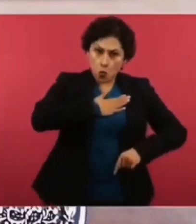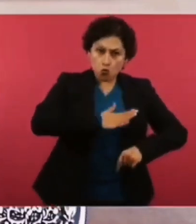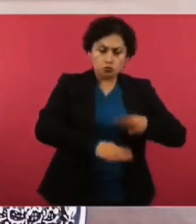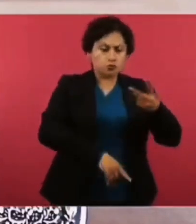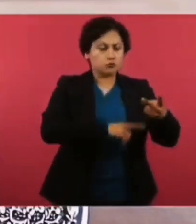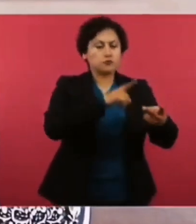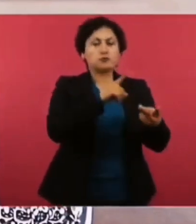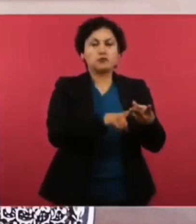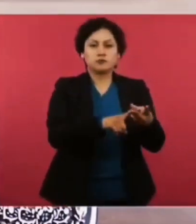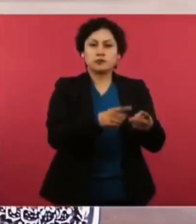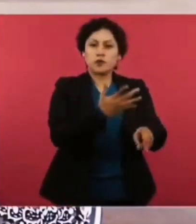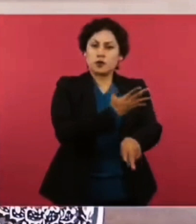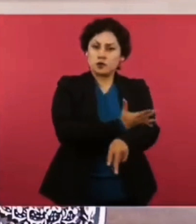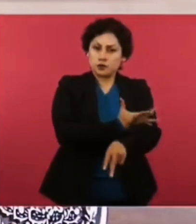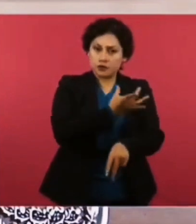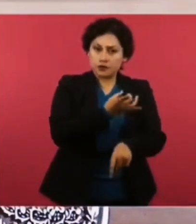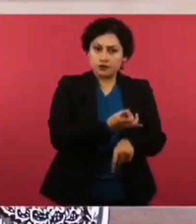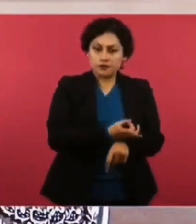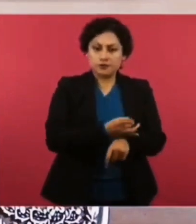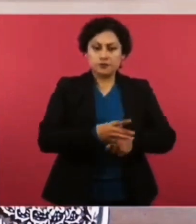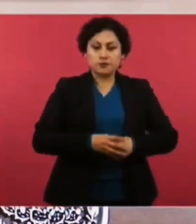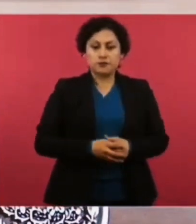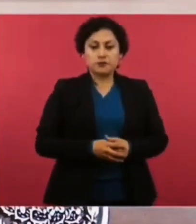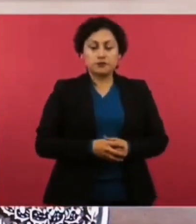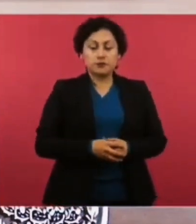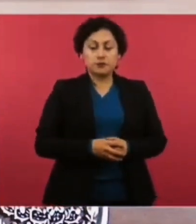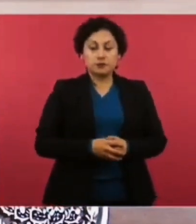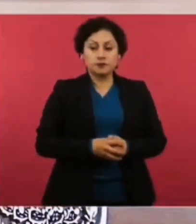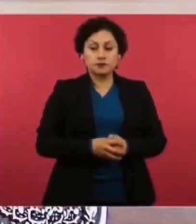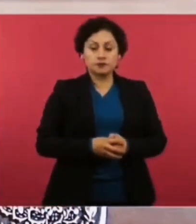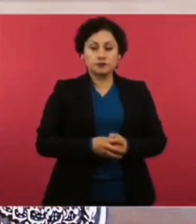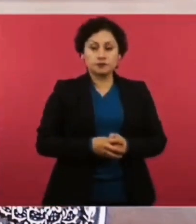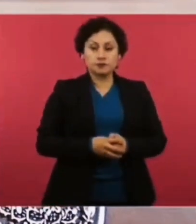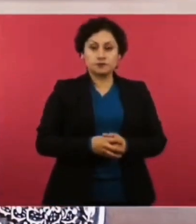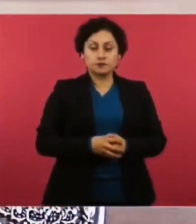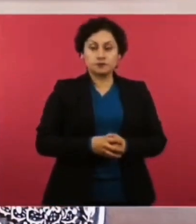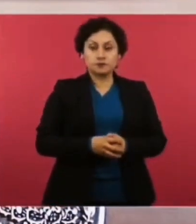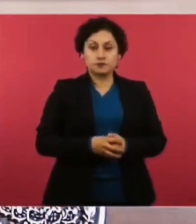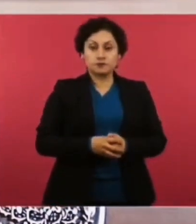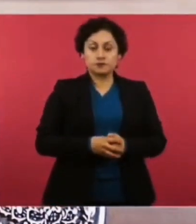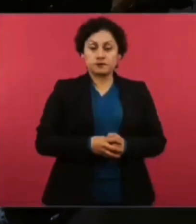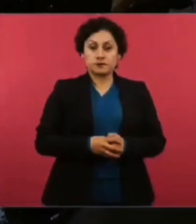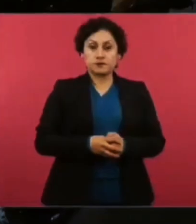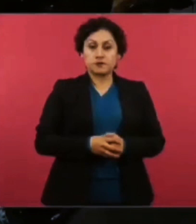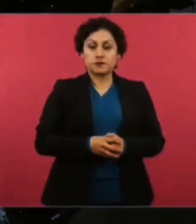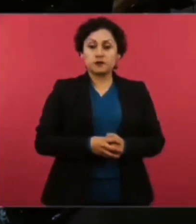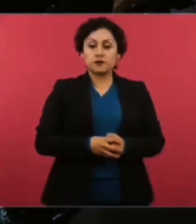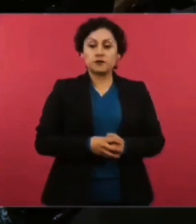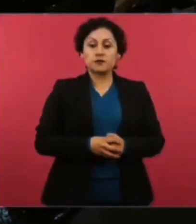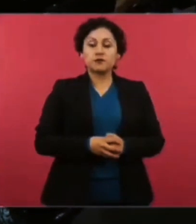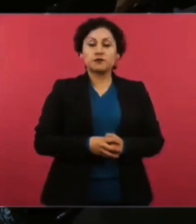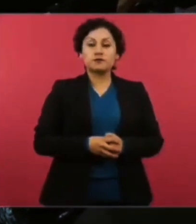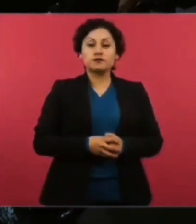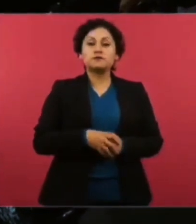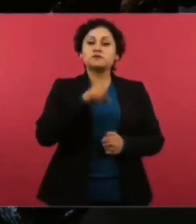y ser